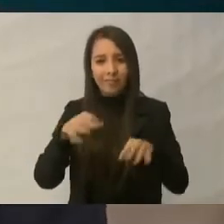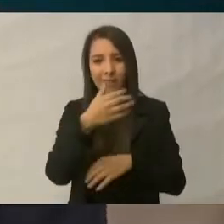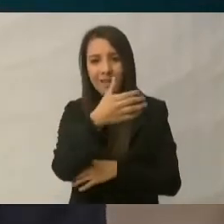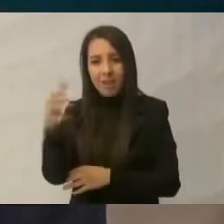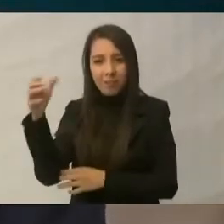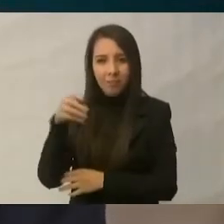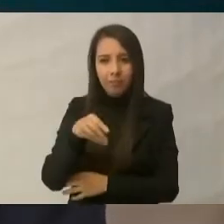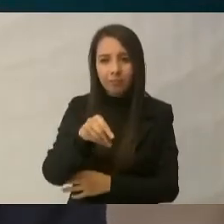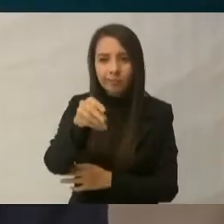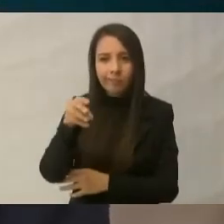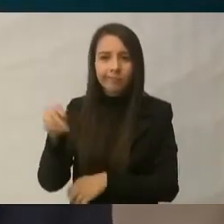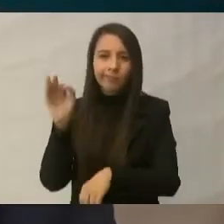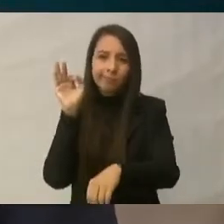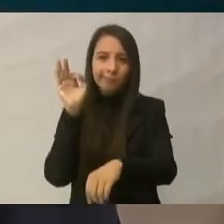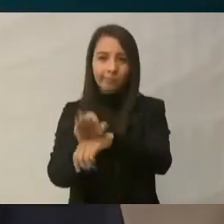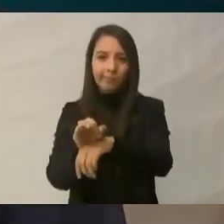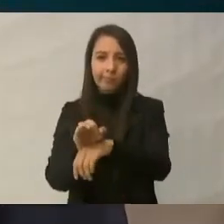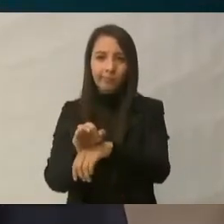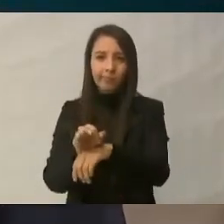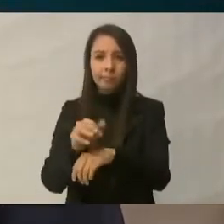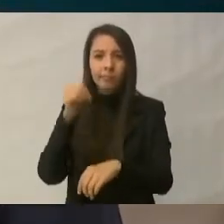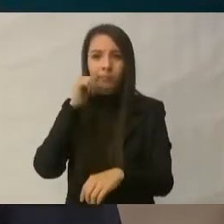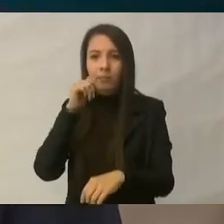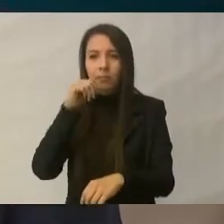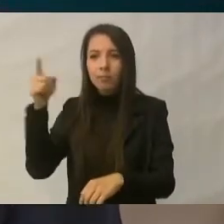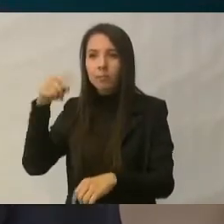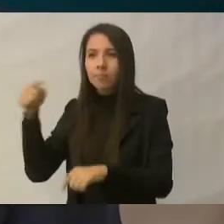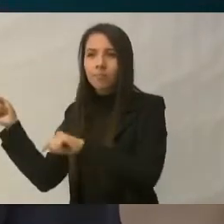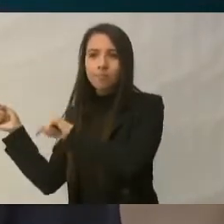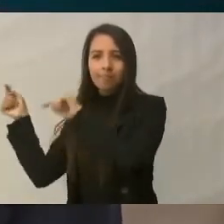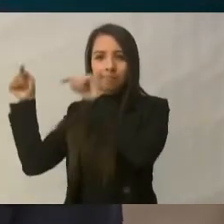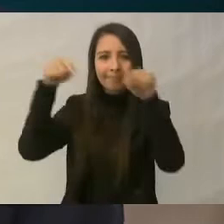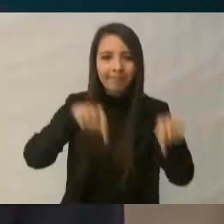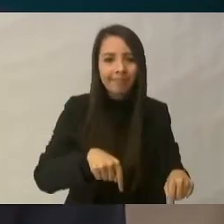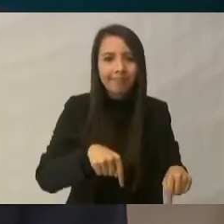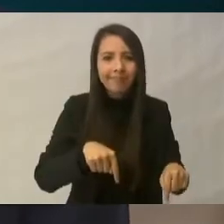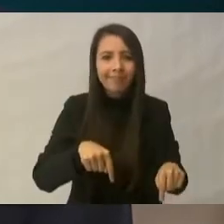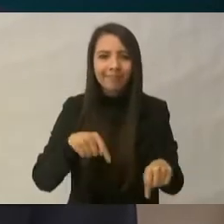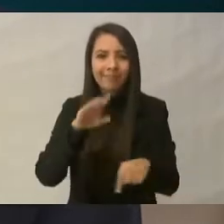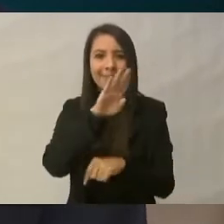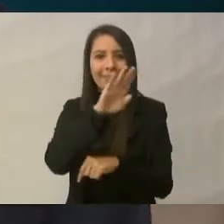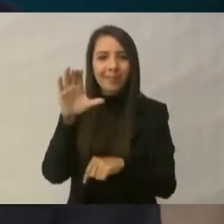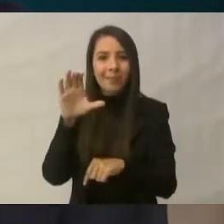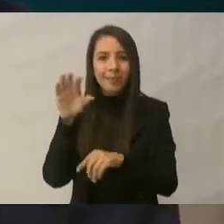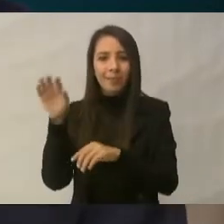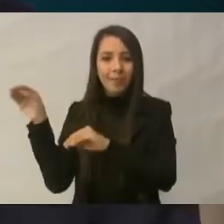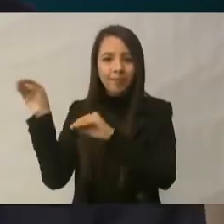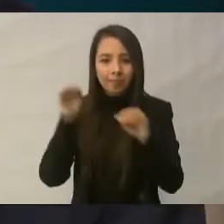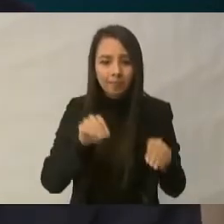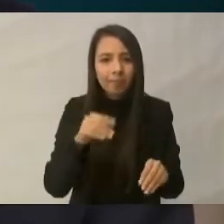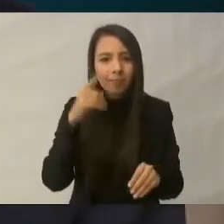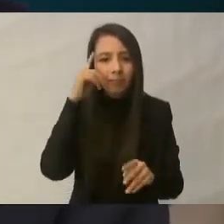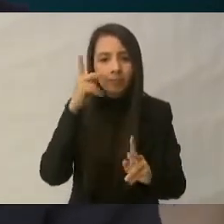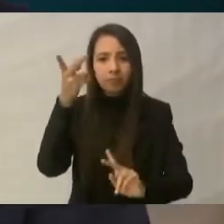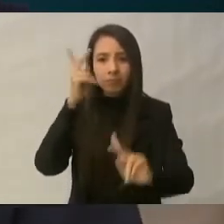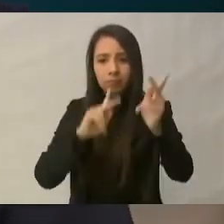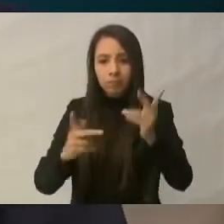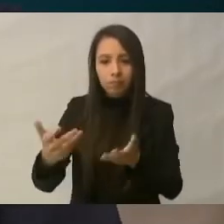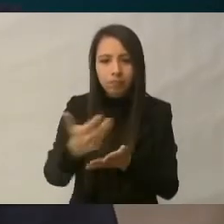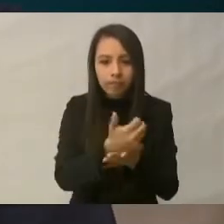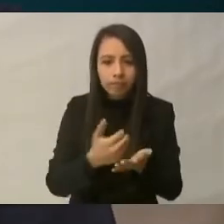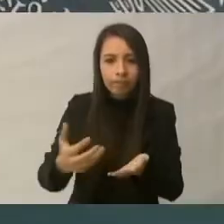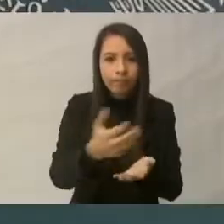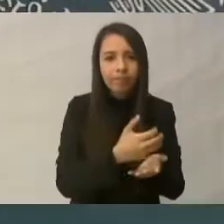a quienes vienen a levantar las cosechas a Baja California y van a contar